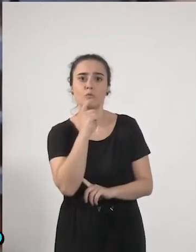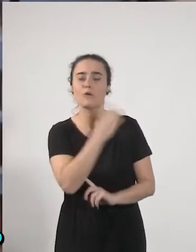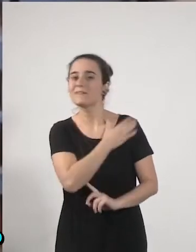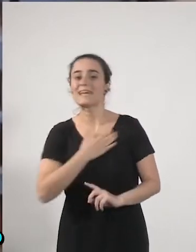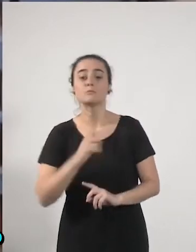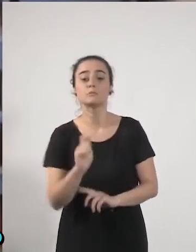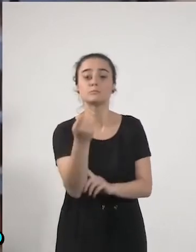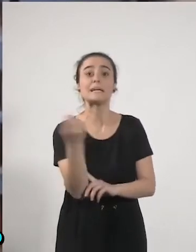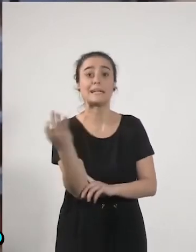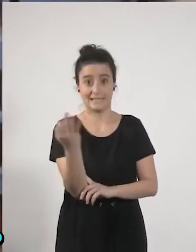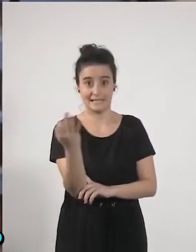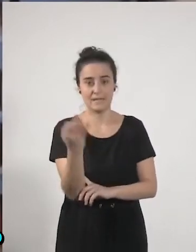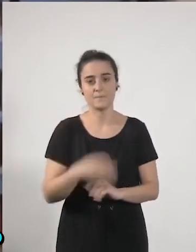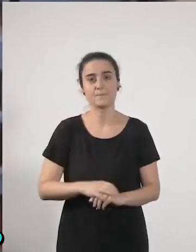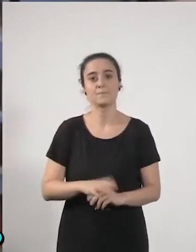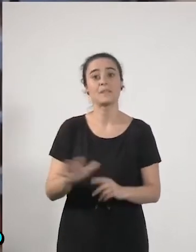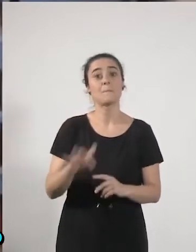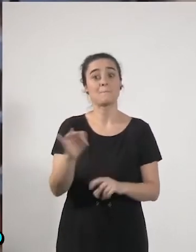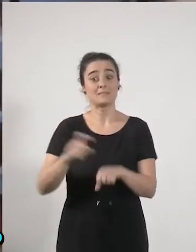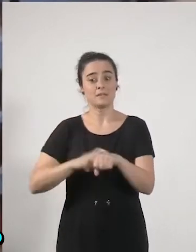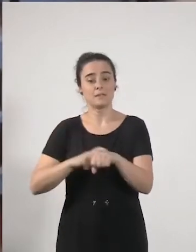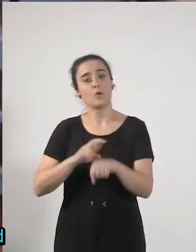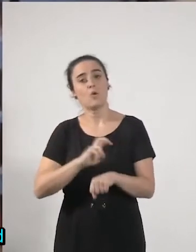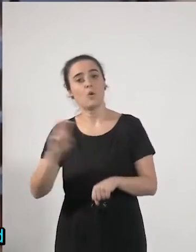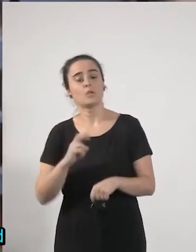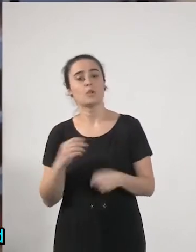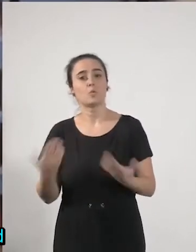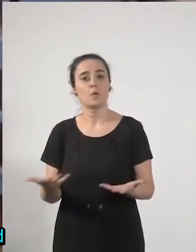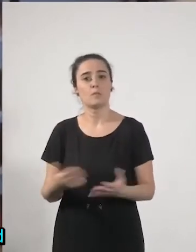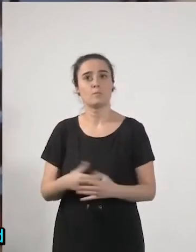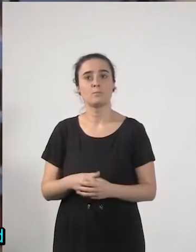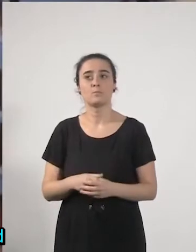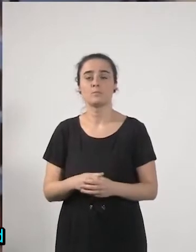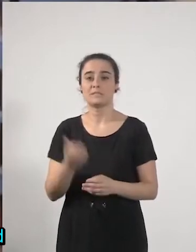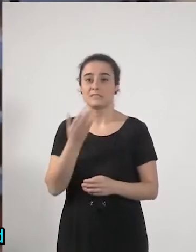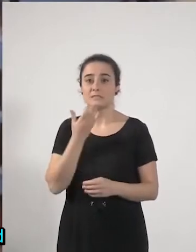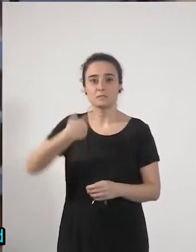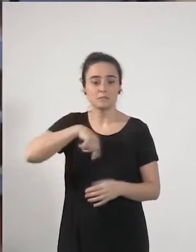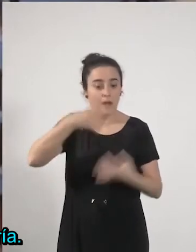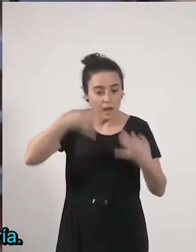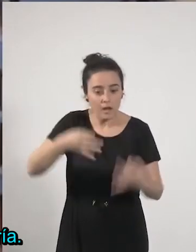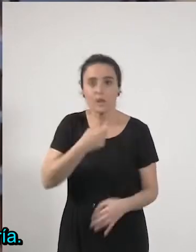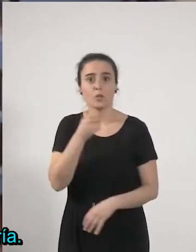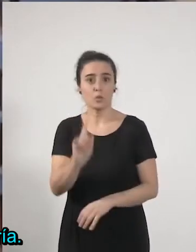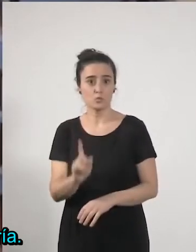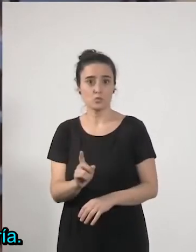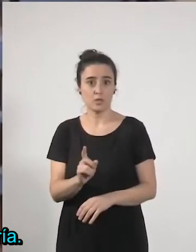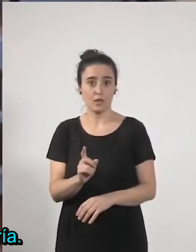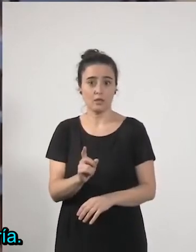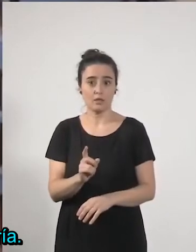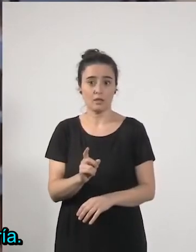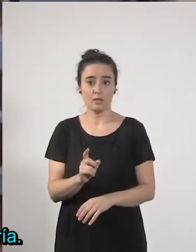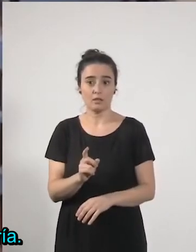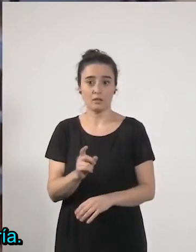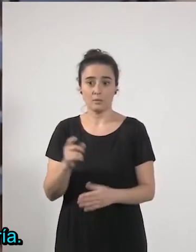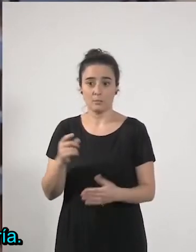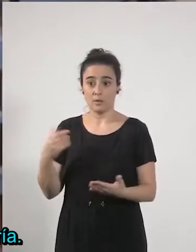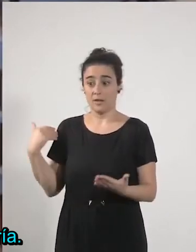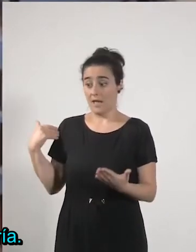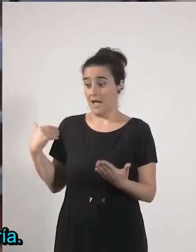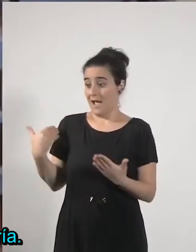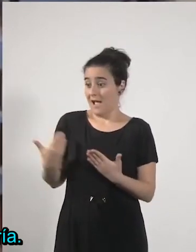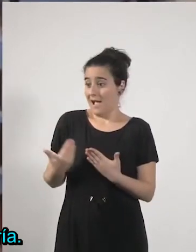Y luego, también, otra característica, como he dicho, es que, si no nos gusta la realidad, tampoco nos gusta cómo se ha explicado desde